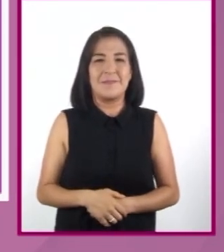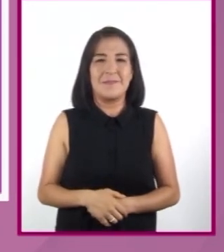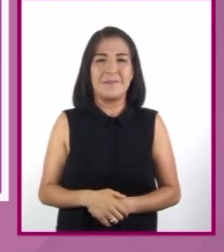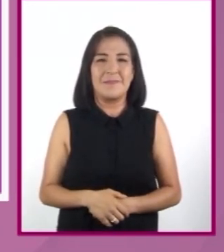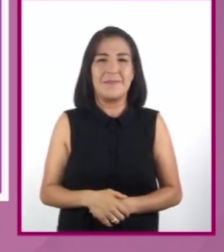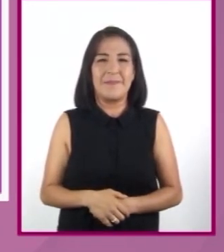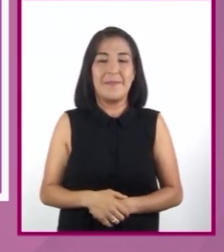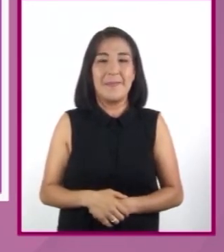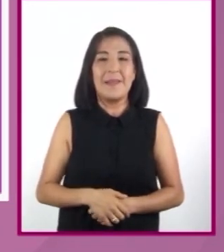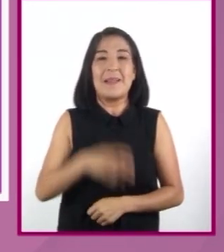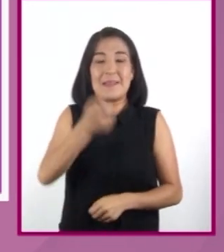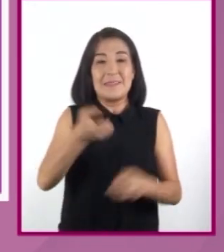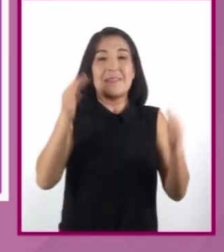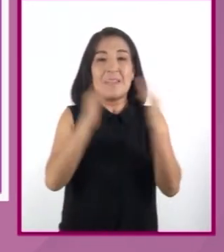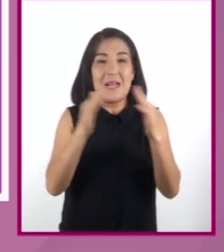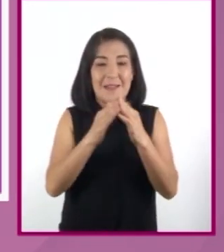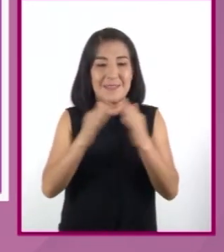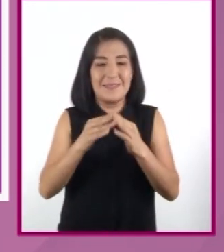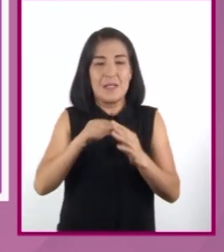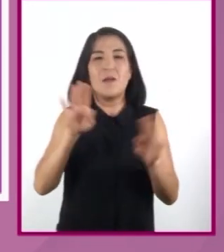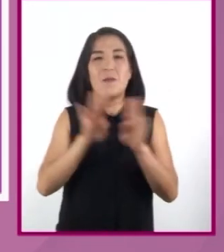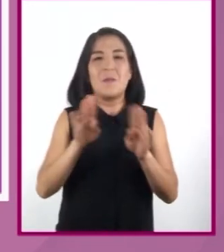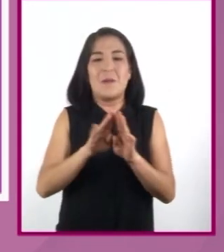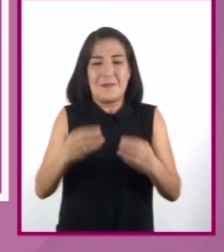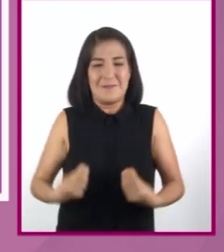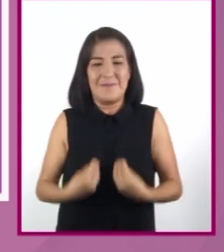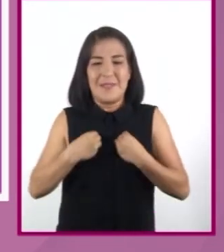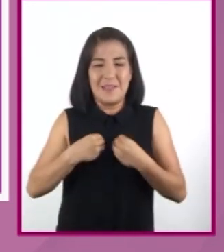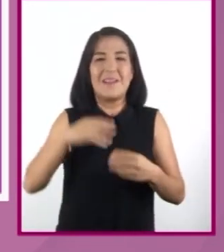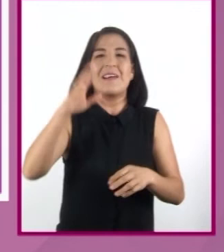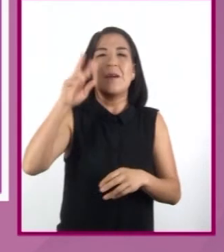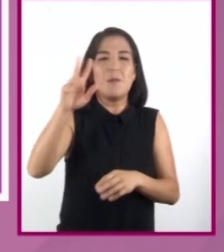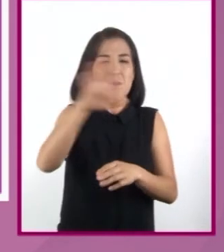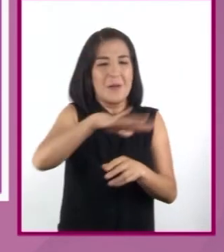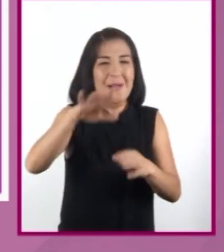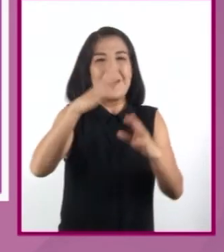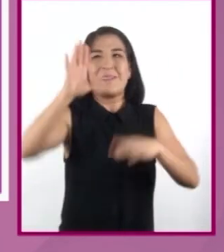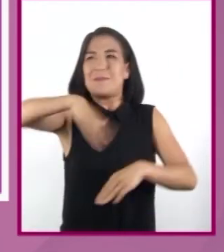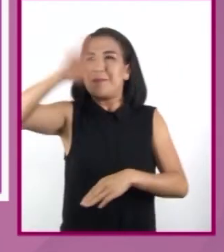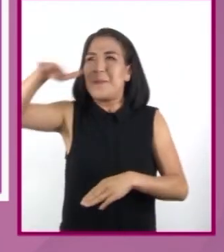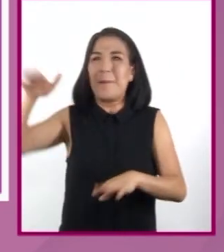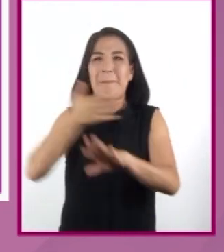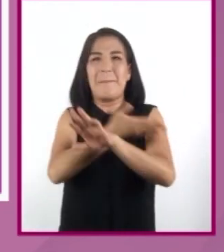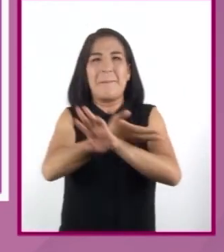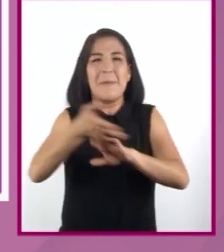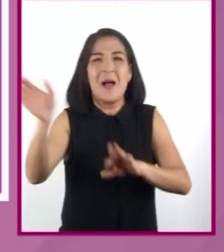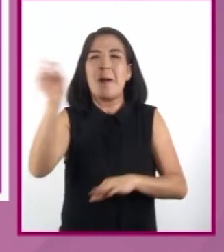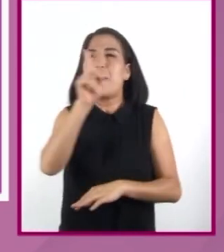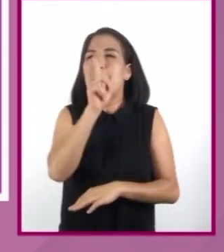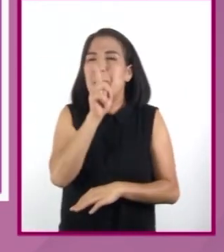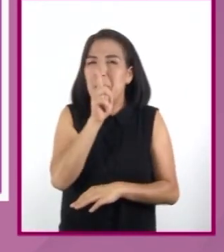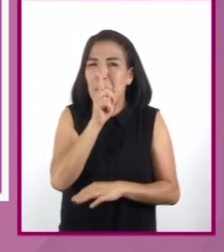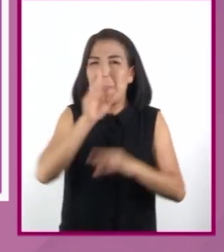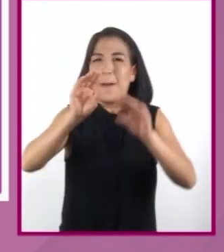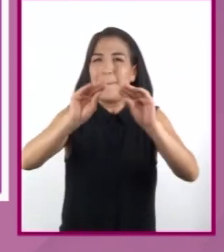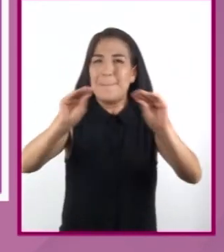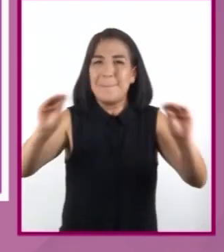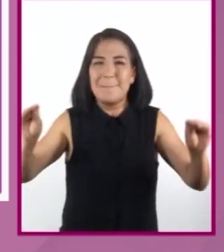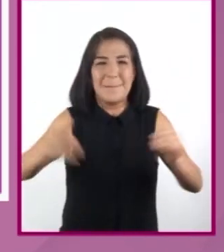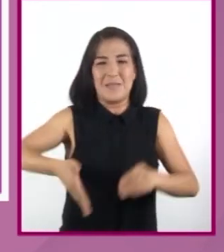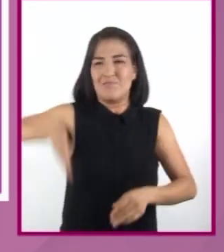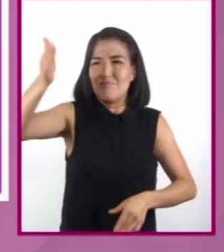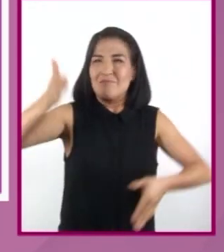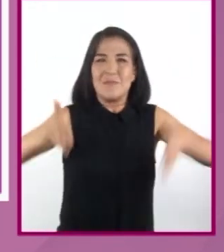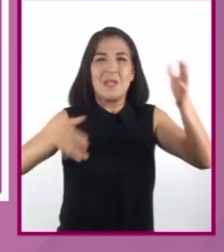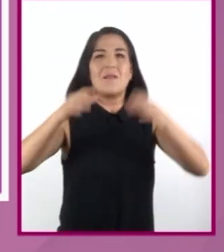La casa en que vivían influía un poco en sus estremecimientos, la blancura del patio silencioso, frisos, columnas